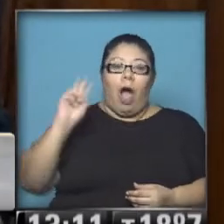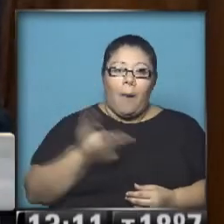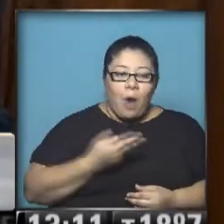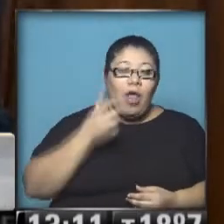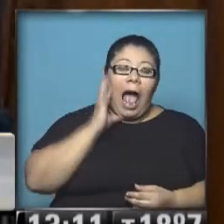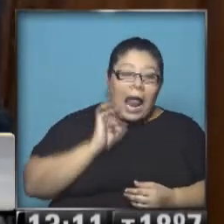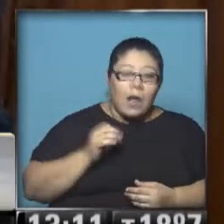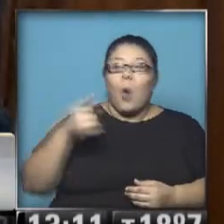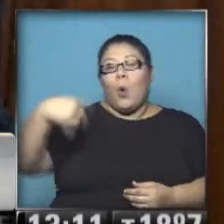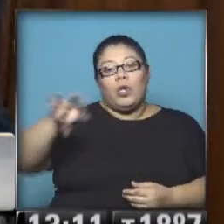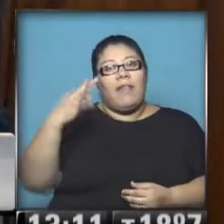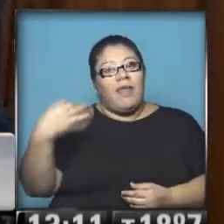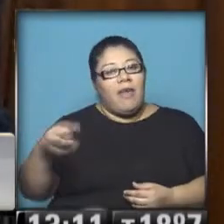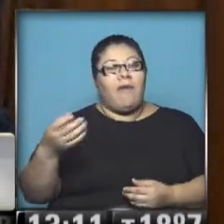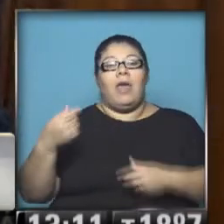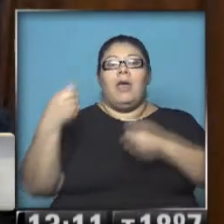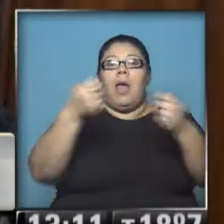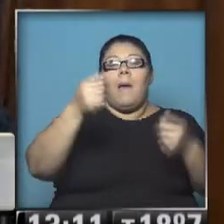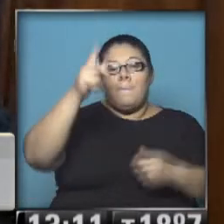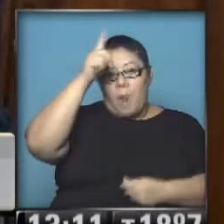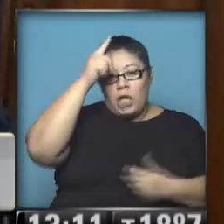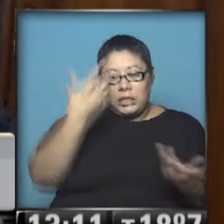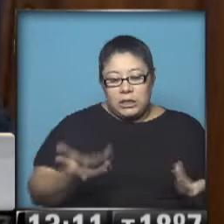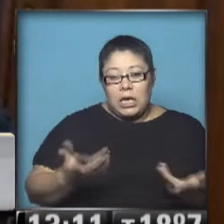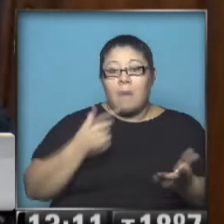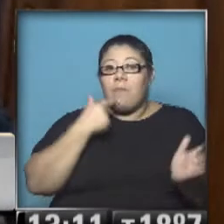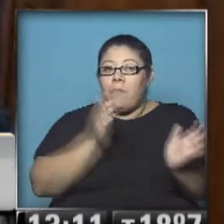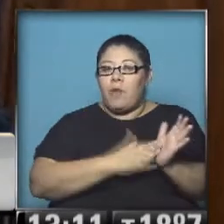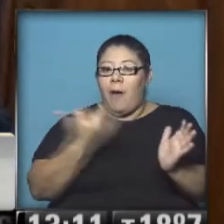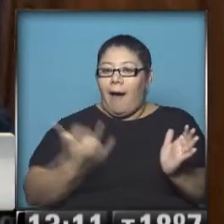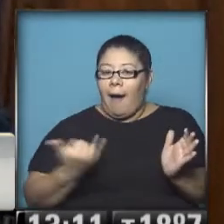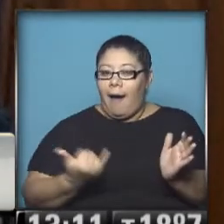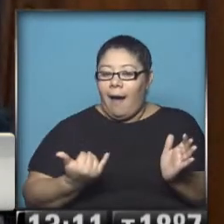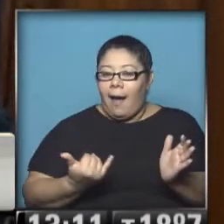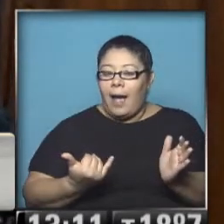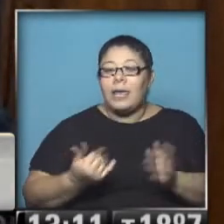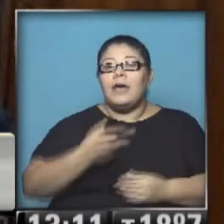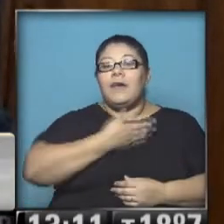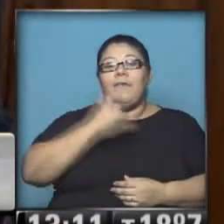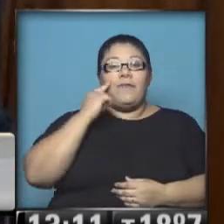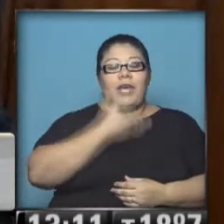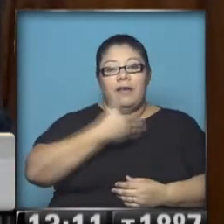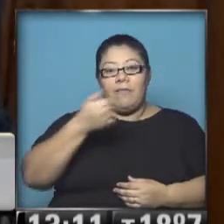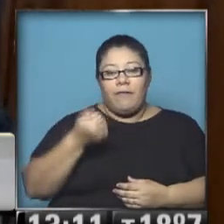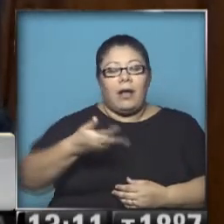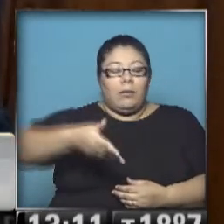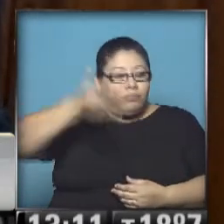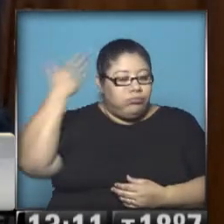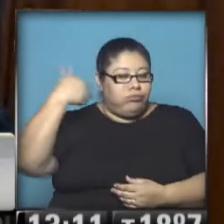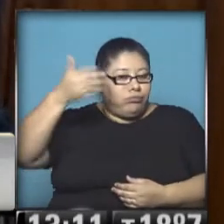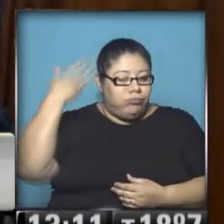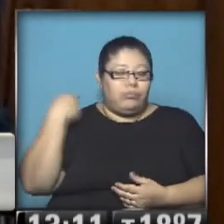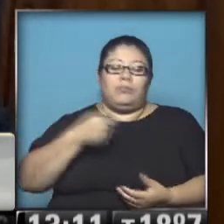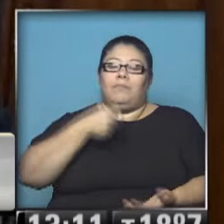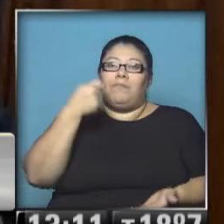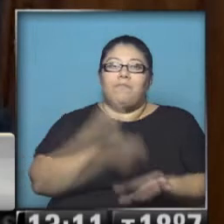comillas, o que tiene papeles para poder demostrar que en la FIFA ya se han recibido coimas por